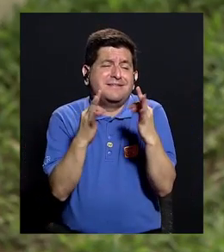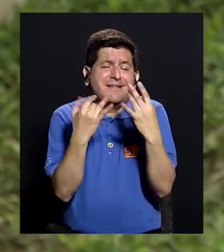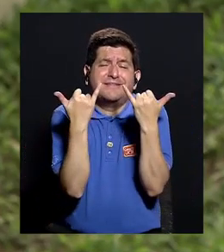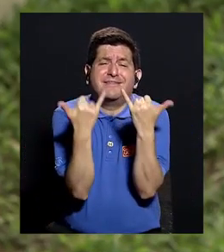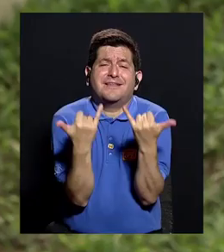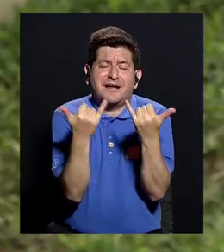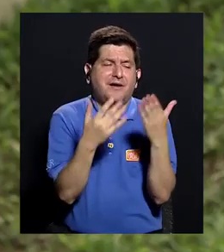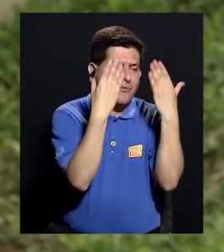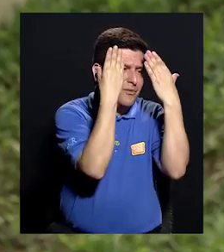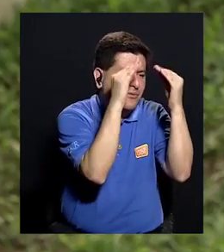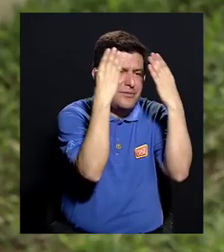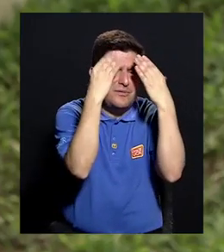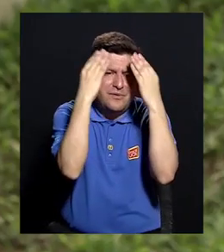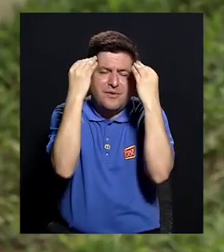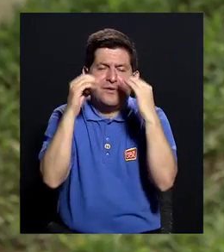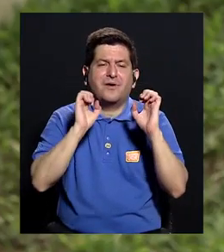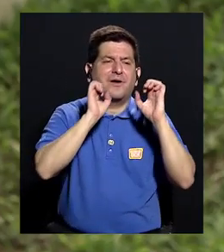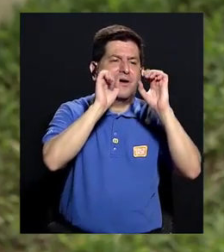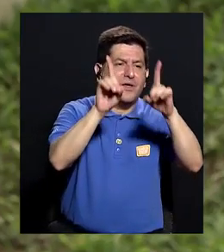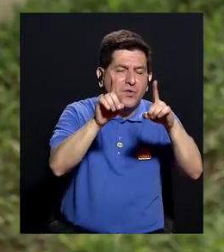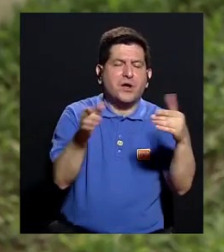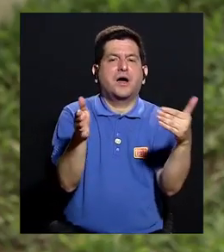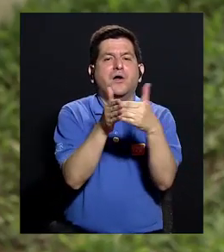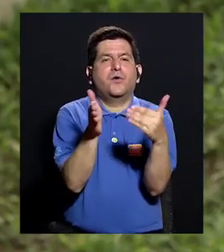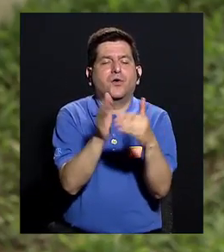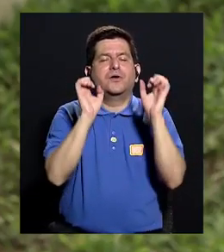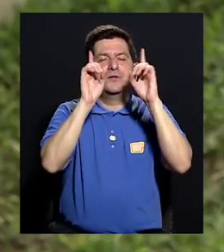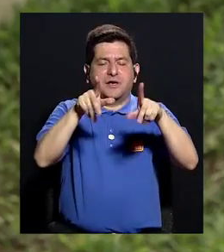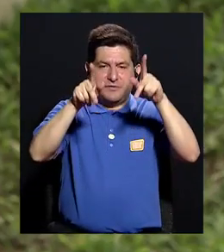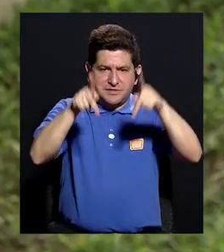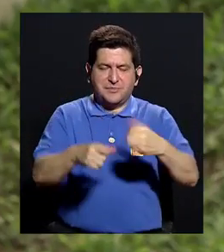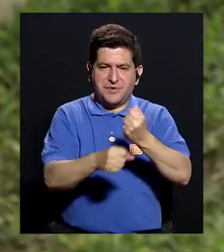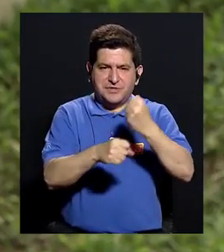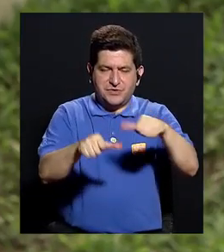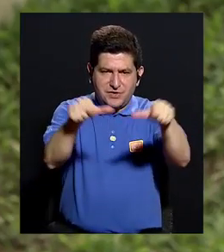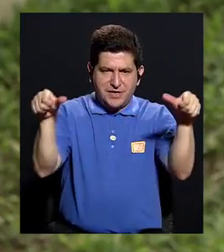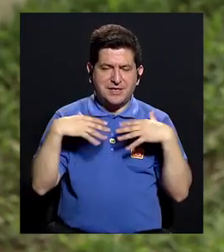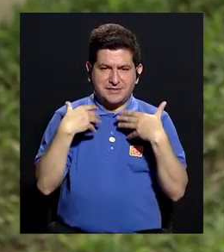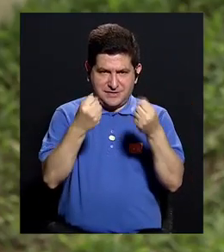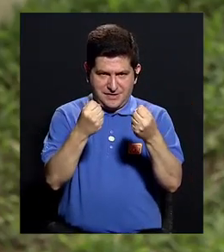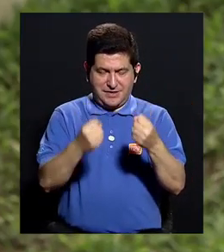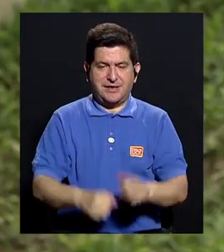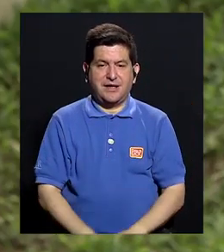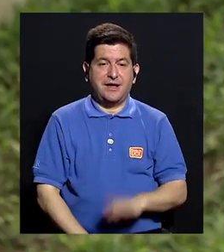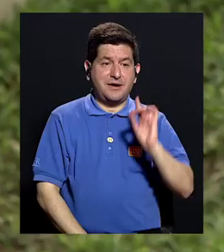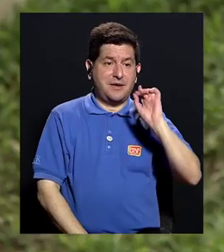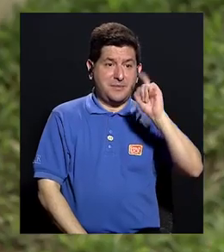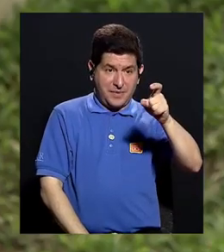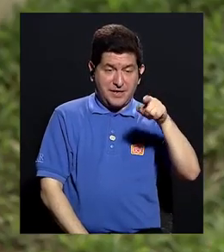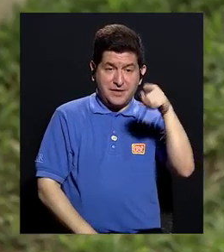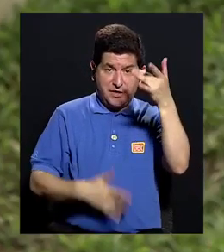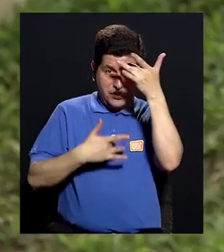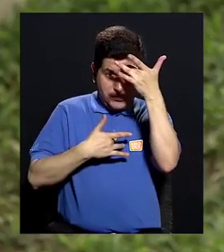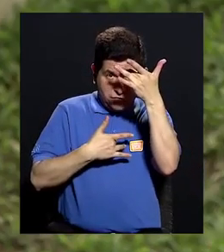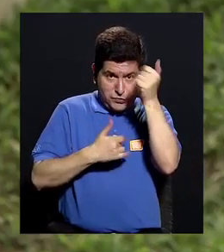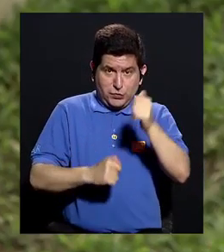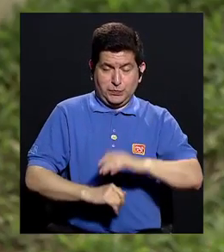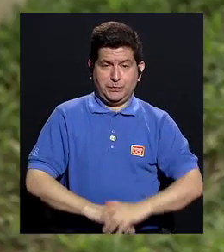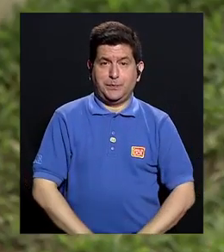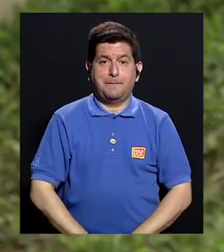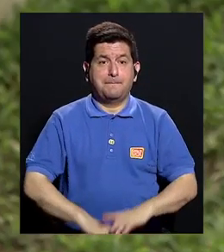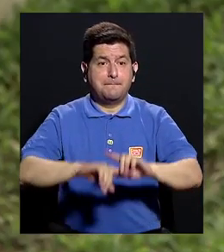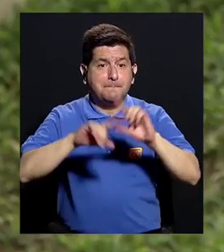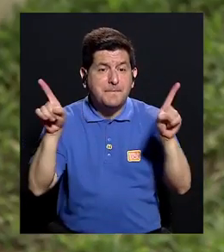de informar y de educar y de reeducar al personal que tiene que estar en el diagnóstico de la enfermedad, ¿verdad?